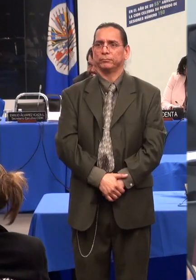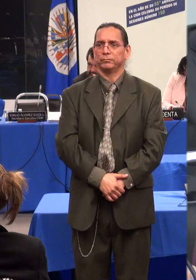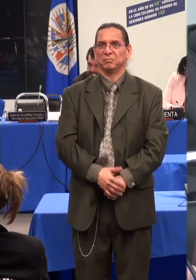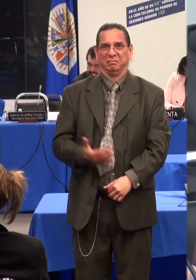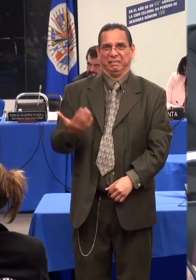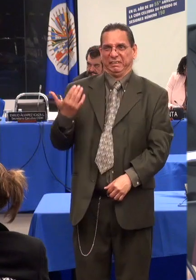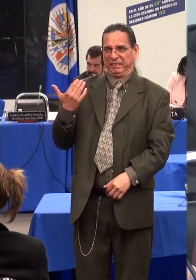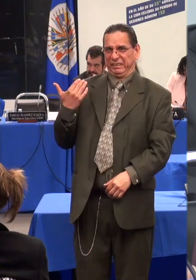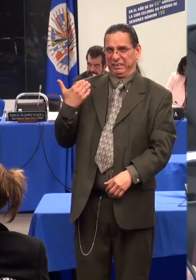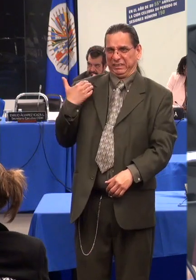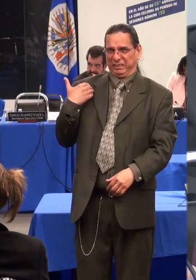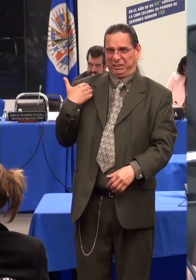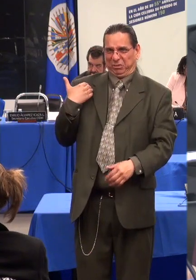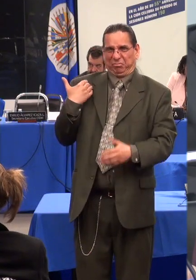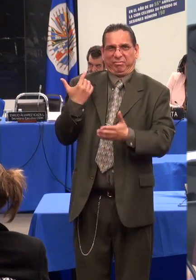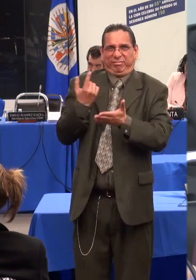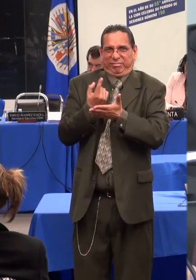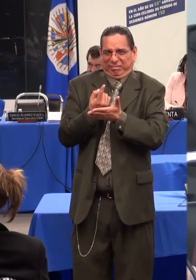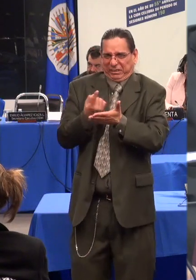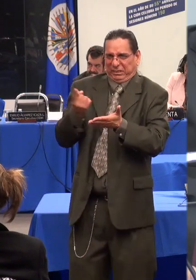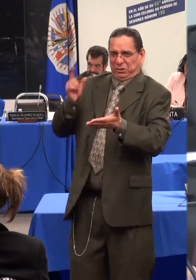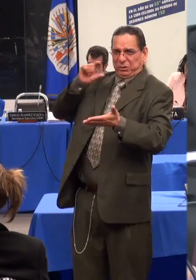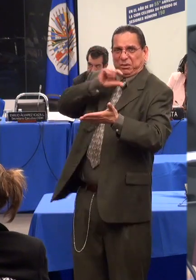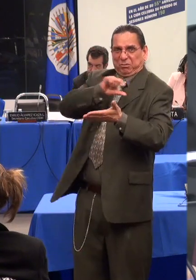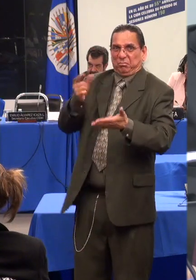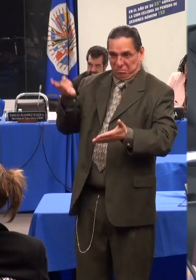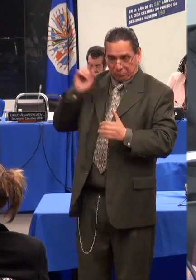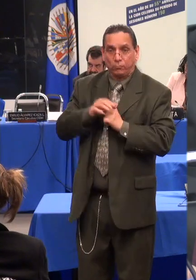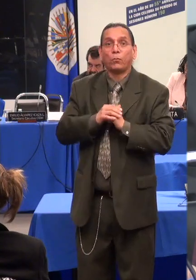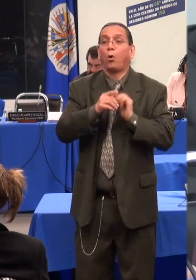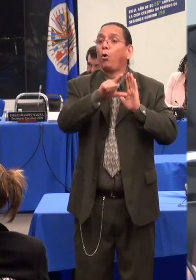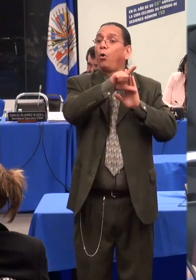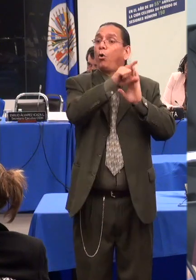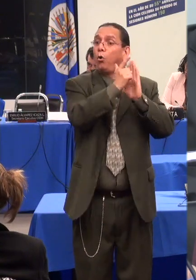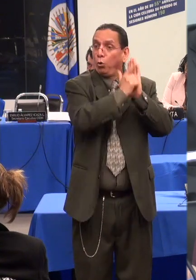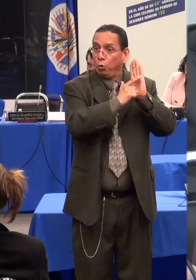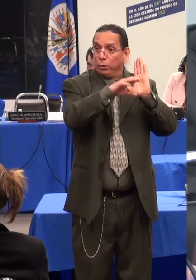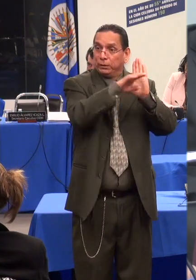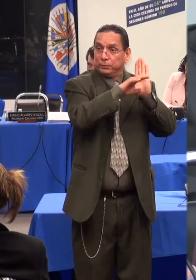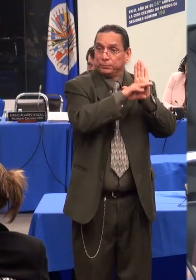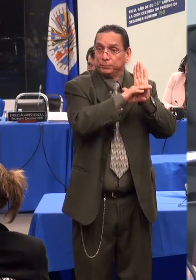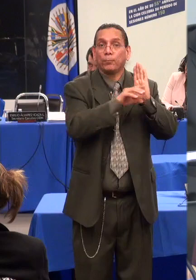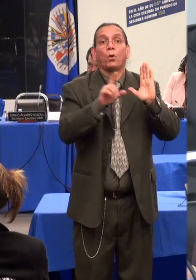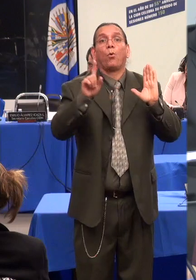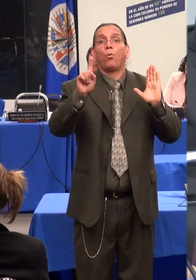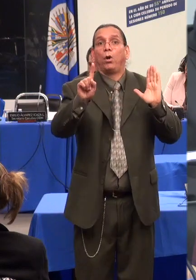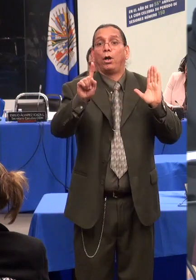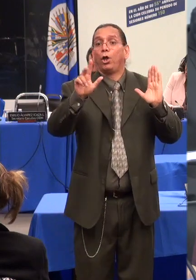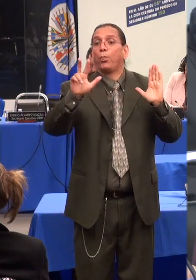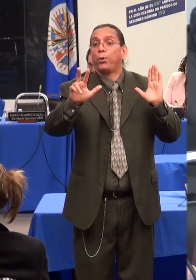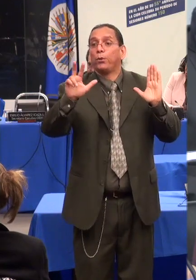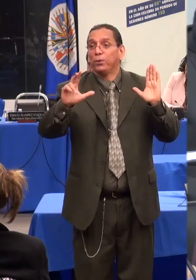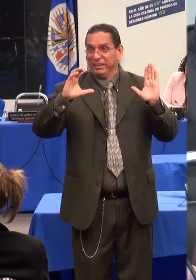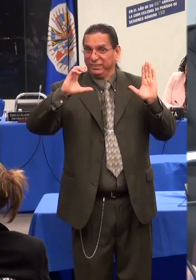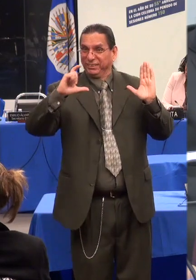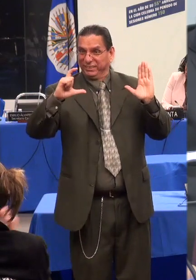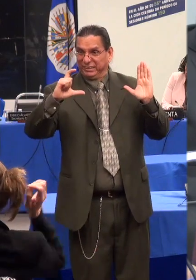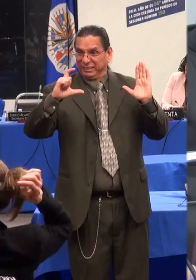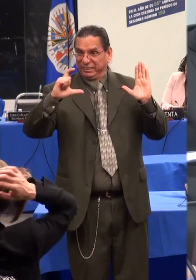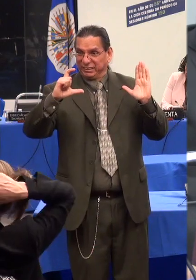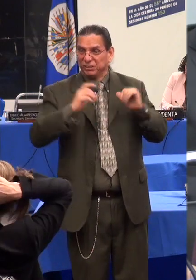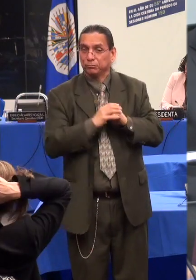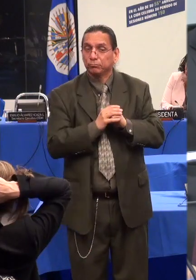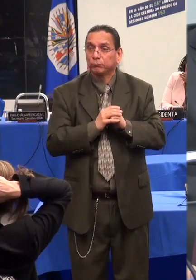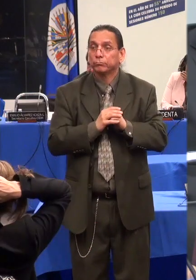que establece una excepción para la prohibición generalizada de la esterilización de menores de edad, diciendo que el procedimiento podría hacerse a